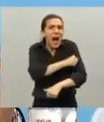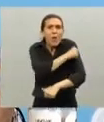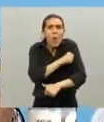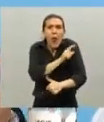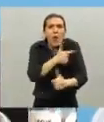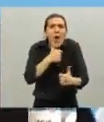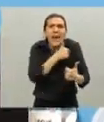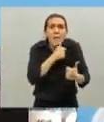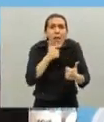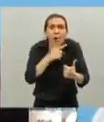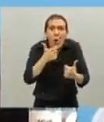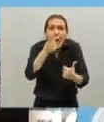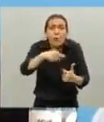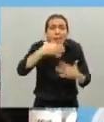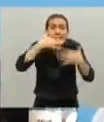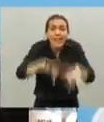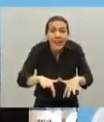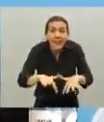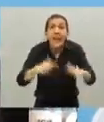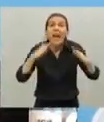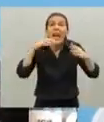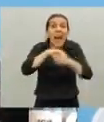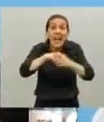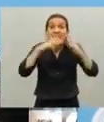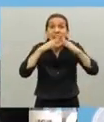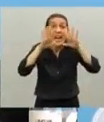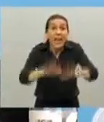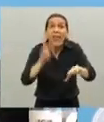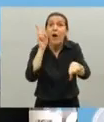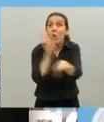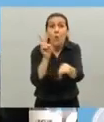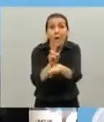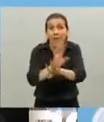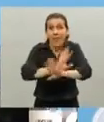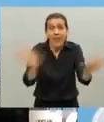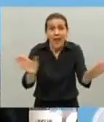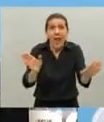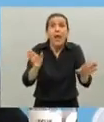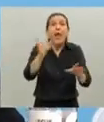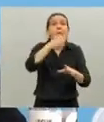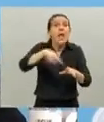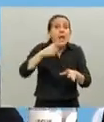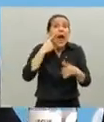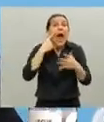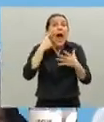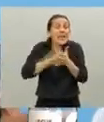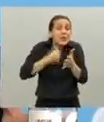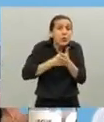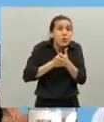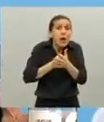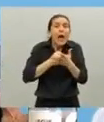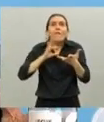entendemos quédense en su casa y cuídense y traten de sobrellevarlo del mejor modo posible